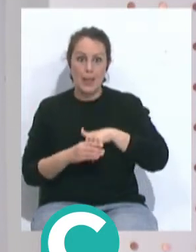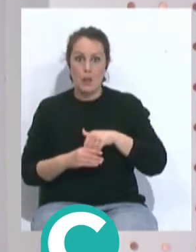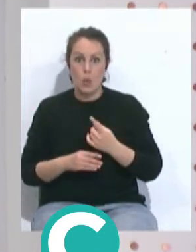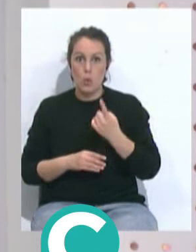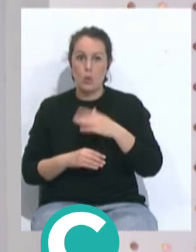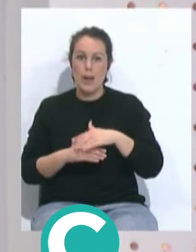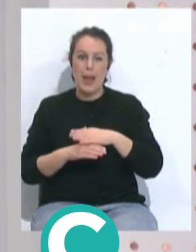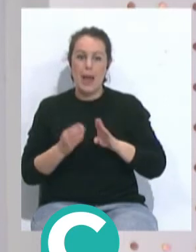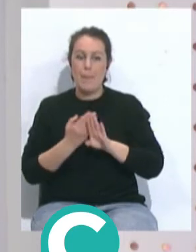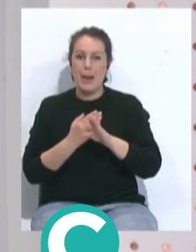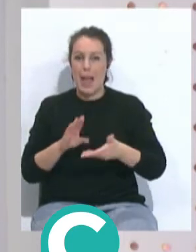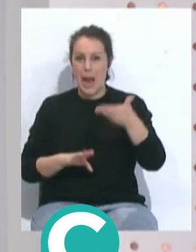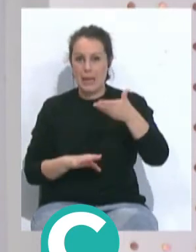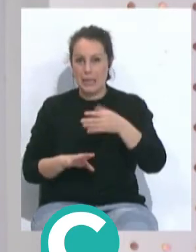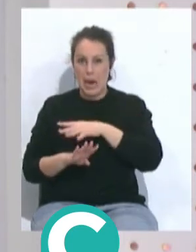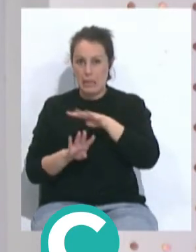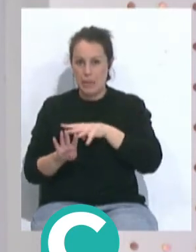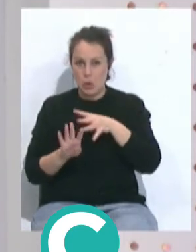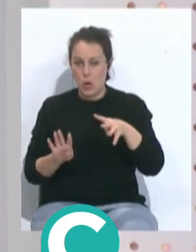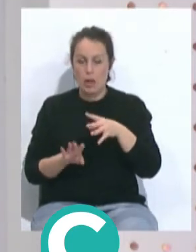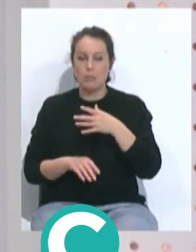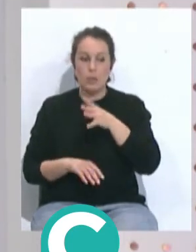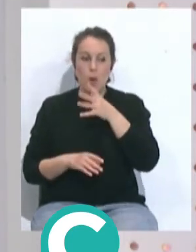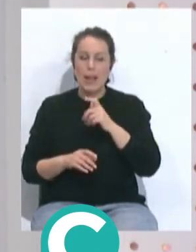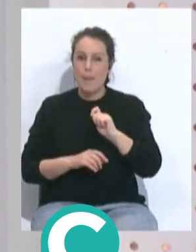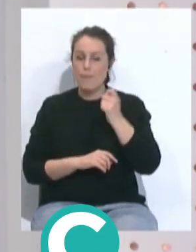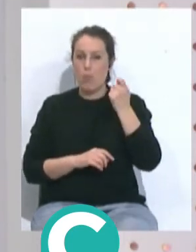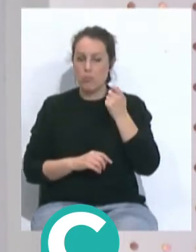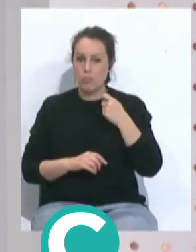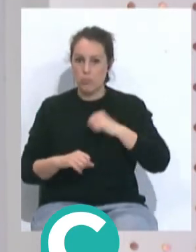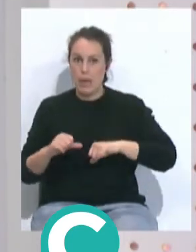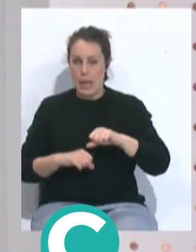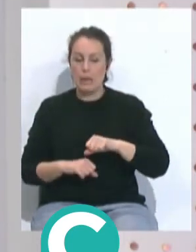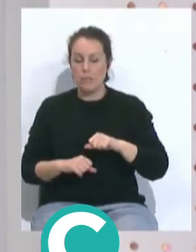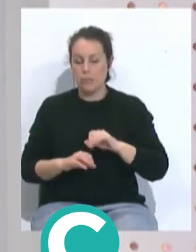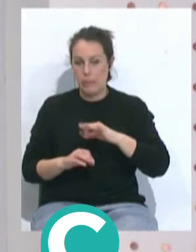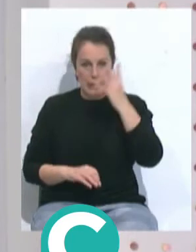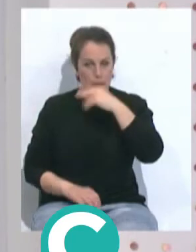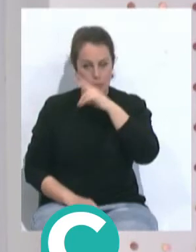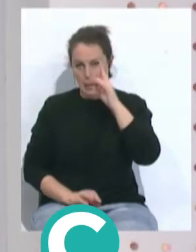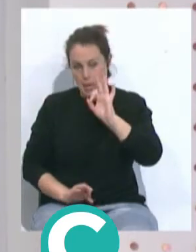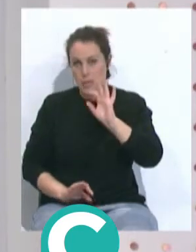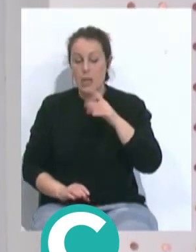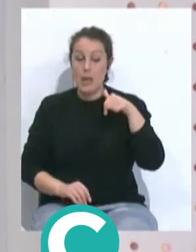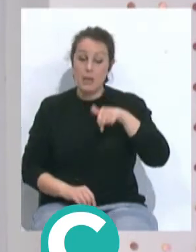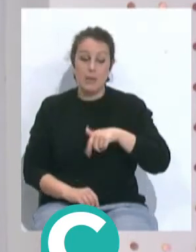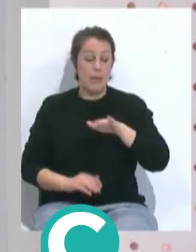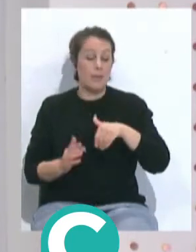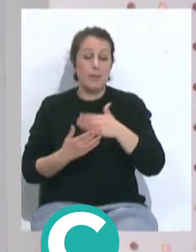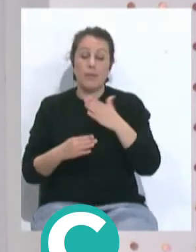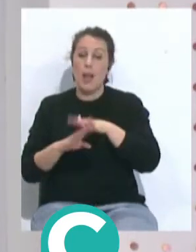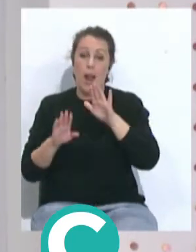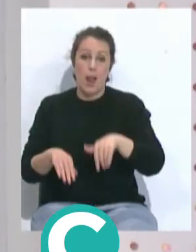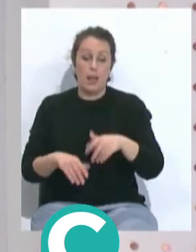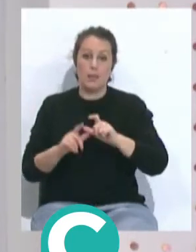la parte alta de la clasificatoria, el actual campeón de liga y lo cierto es que demostró que de aquí hasta el final